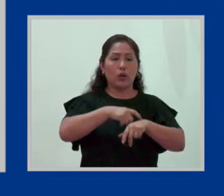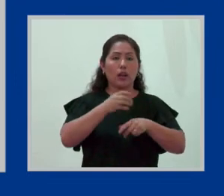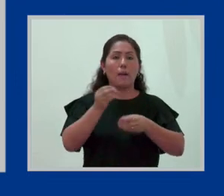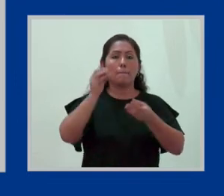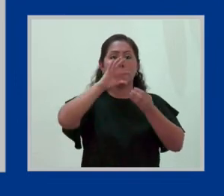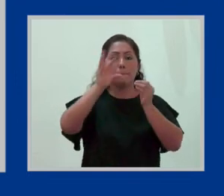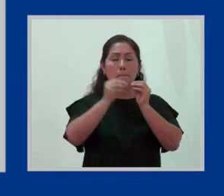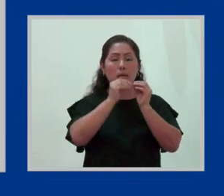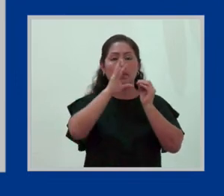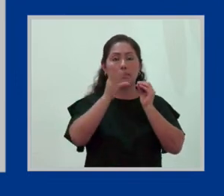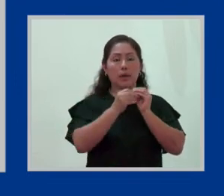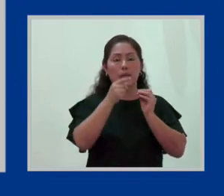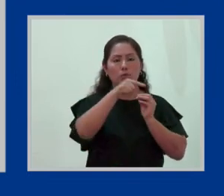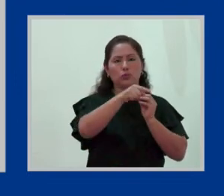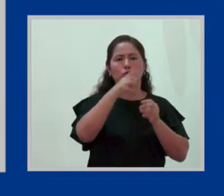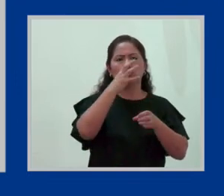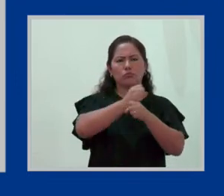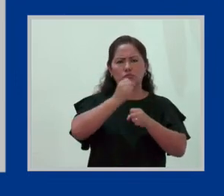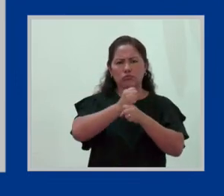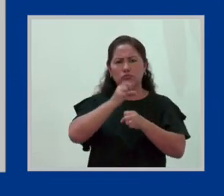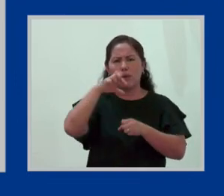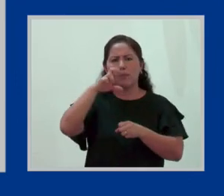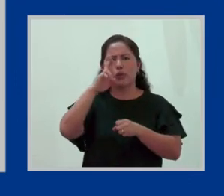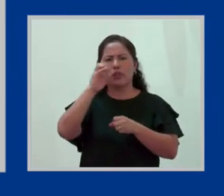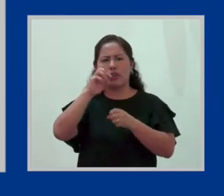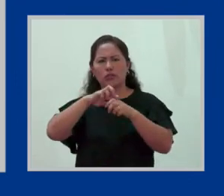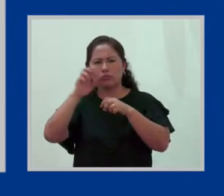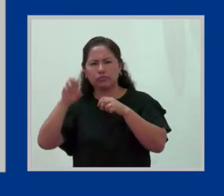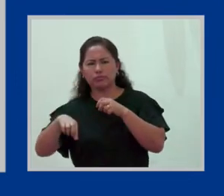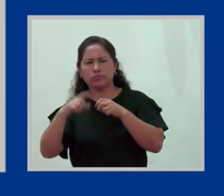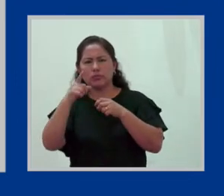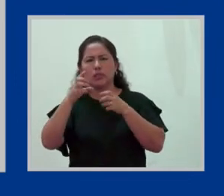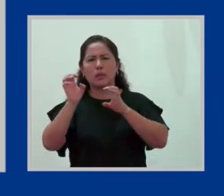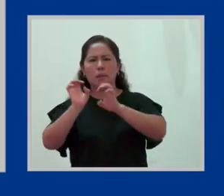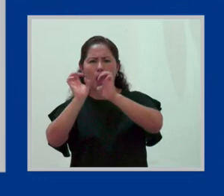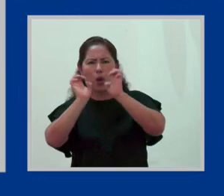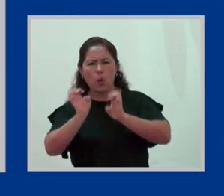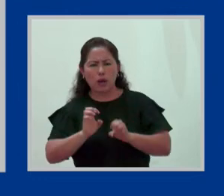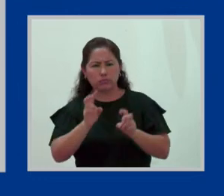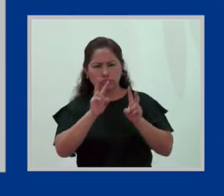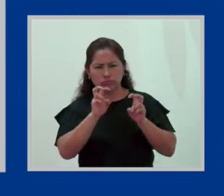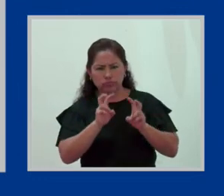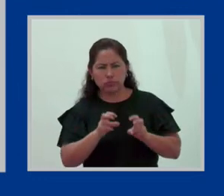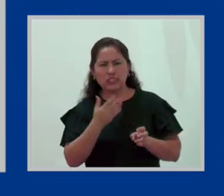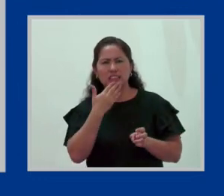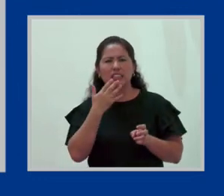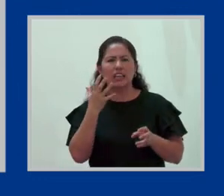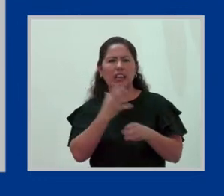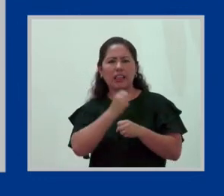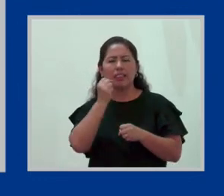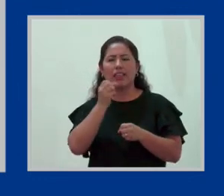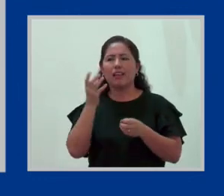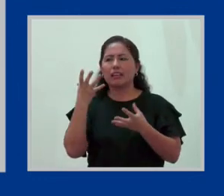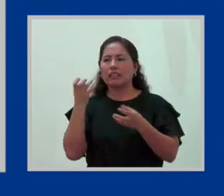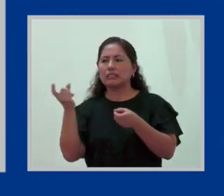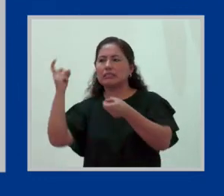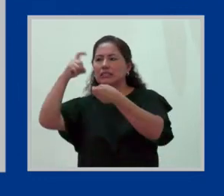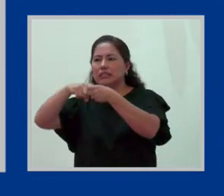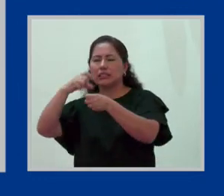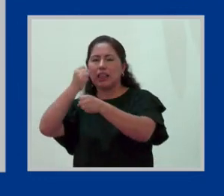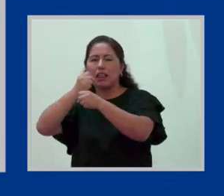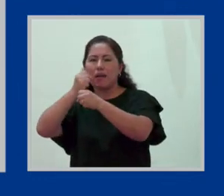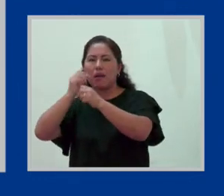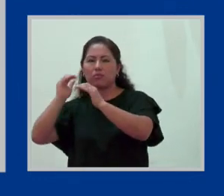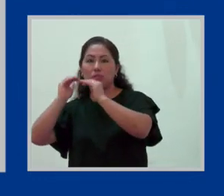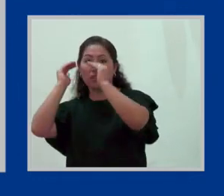construir un proyecto y en función a eso es que se va a evaluar quién puede ganar ese ascenso, por supuesto la